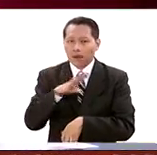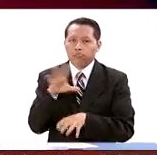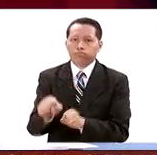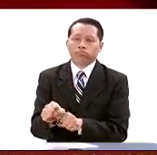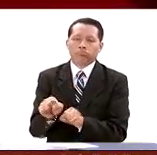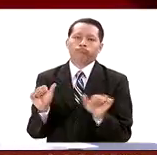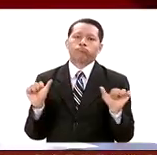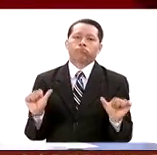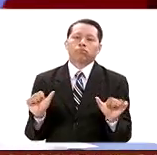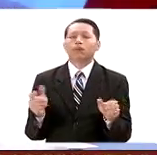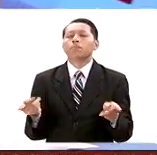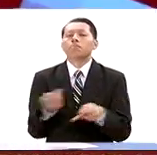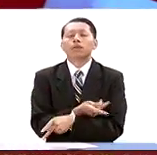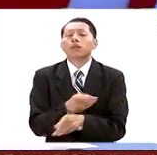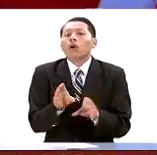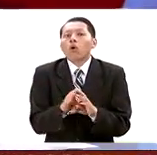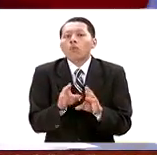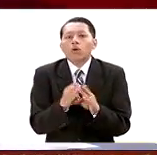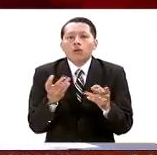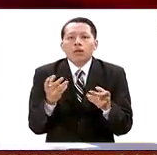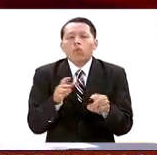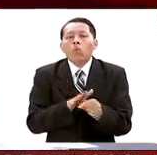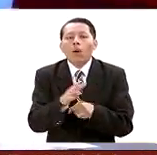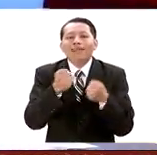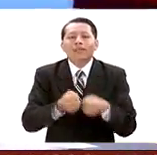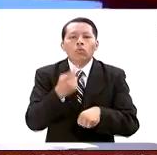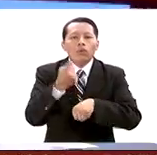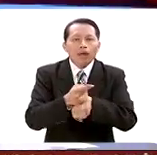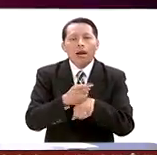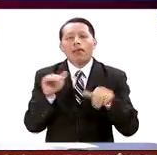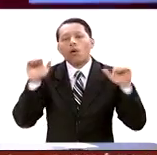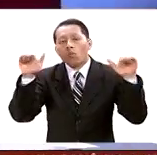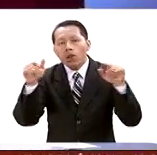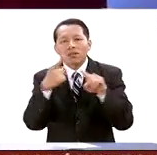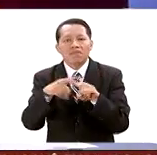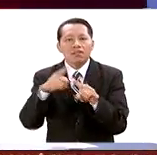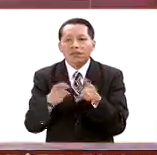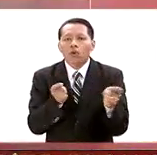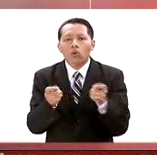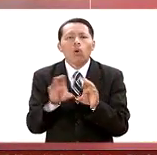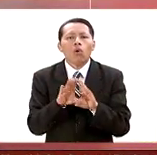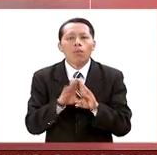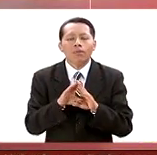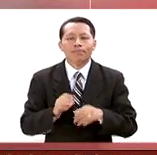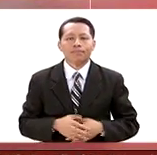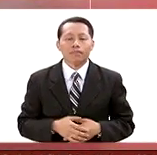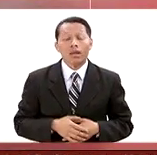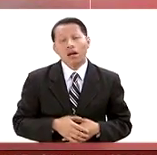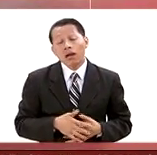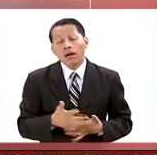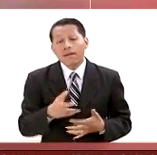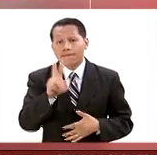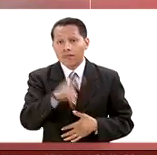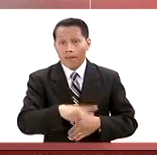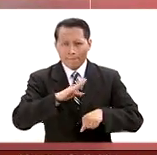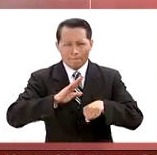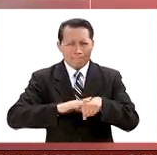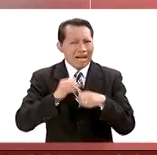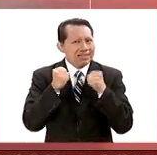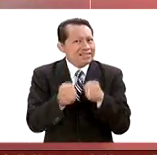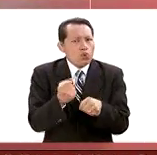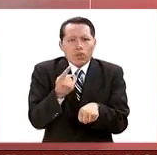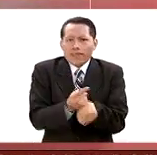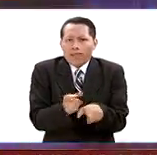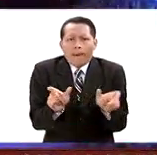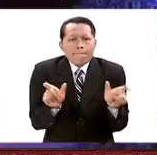están adoptando, por ejemplo, en aeropuertos o todo está bajo control? No, definitivamente se incrementó la seguridad.